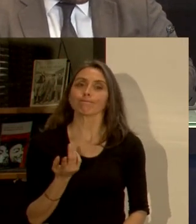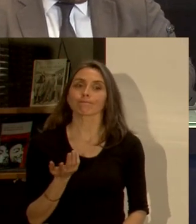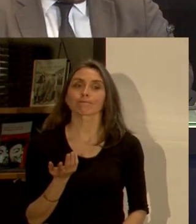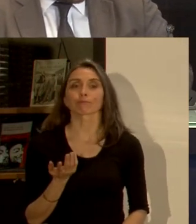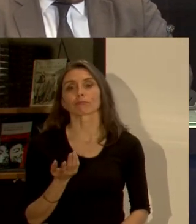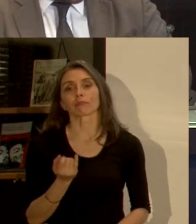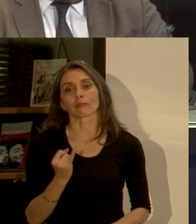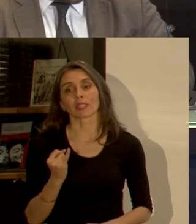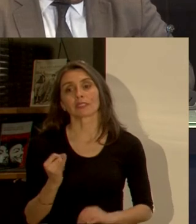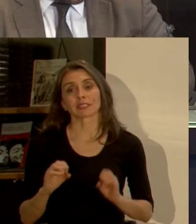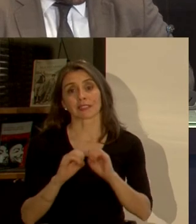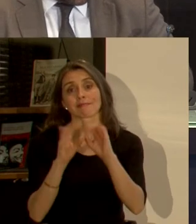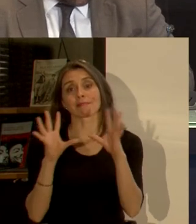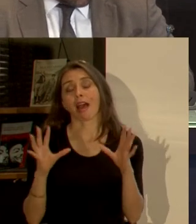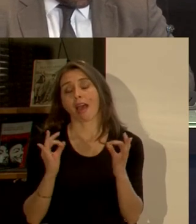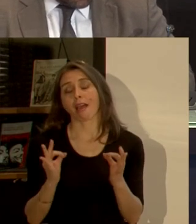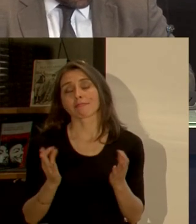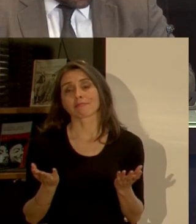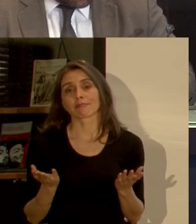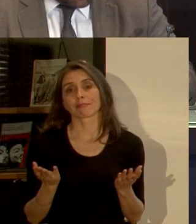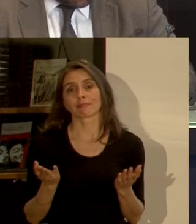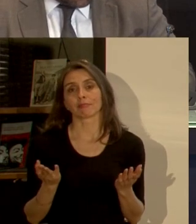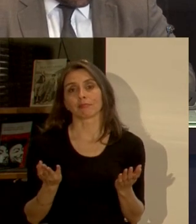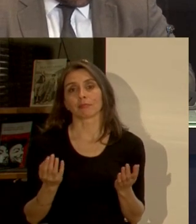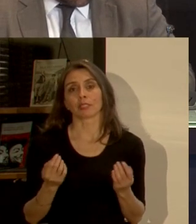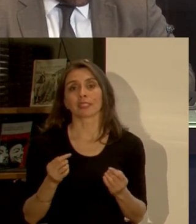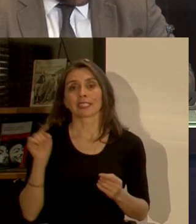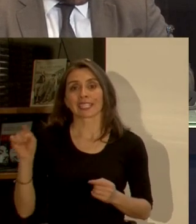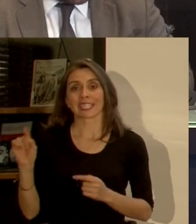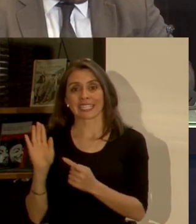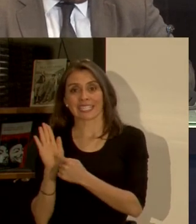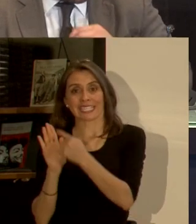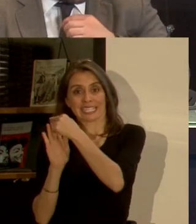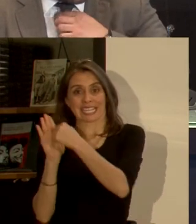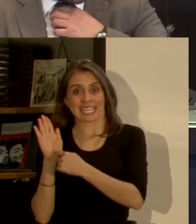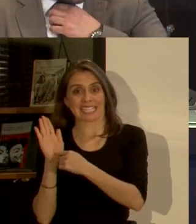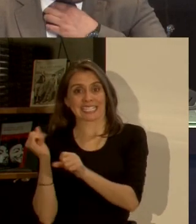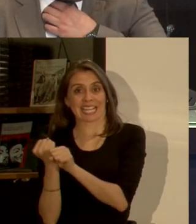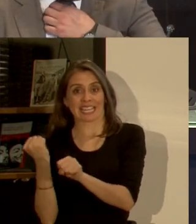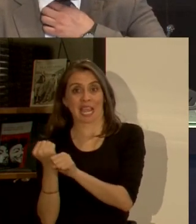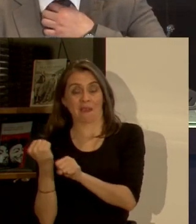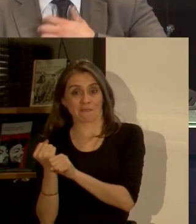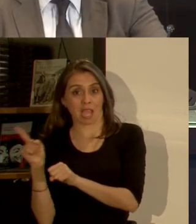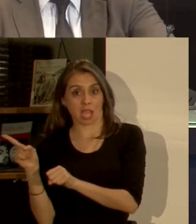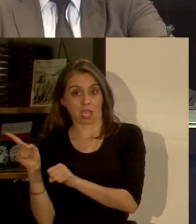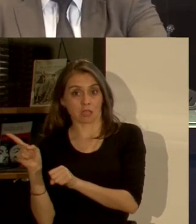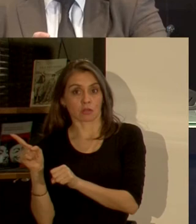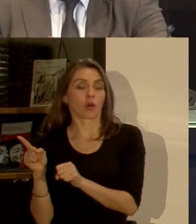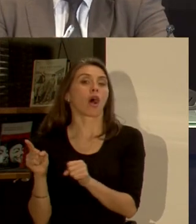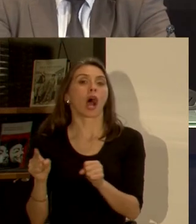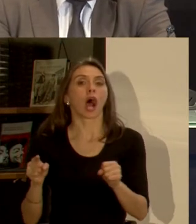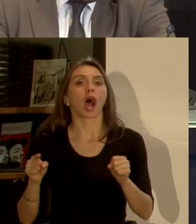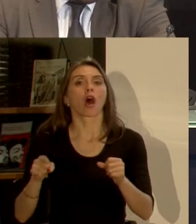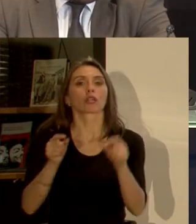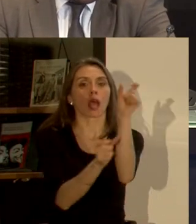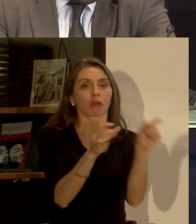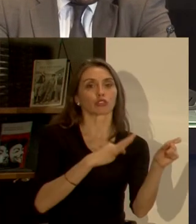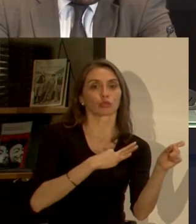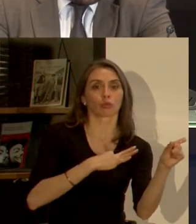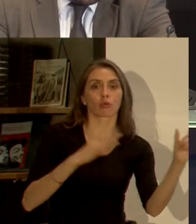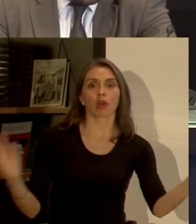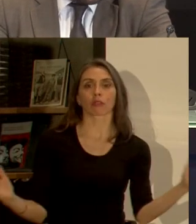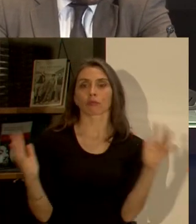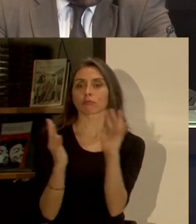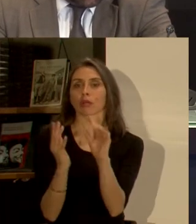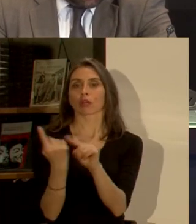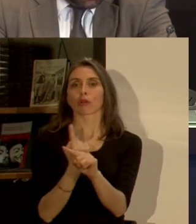claramente ha tenido un efecto muy positivo porque ha llevado a esa conversación entre la ciudadanía y